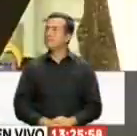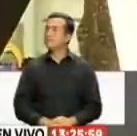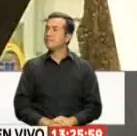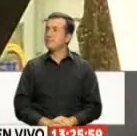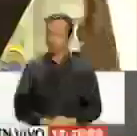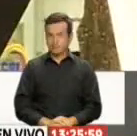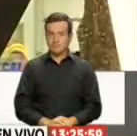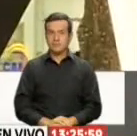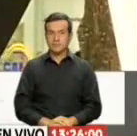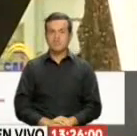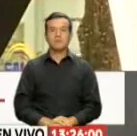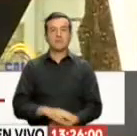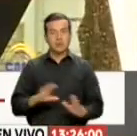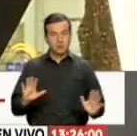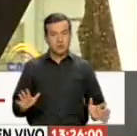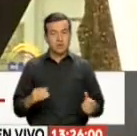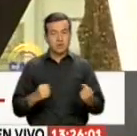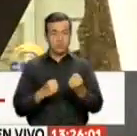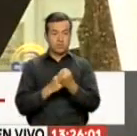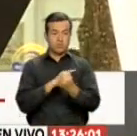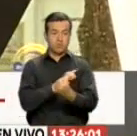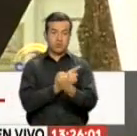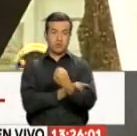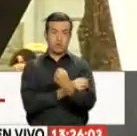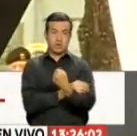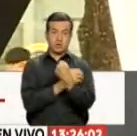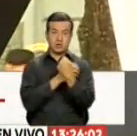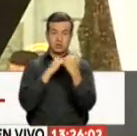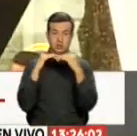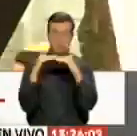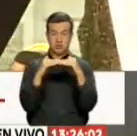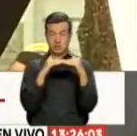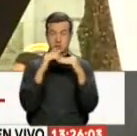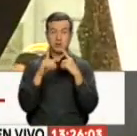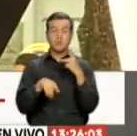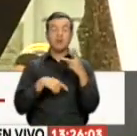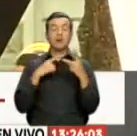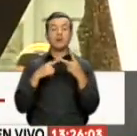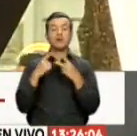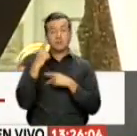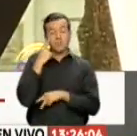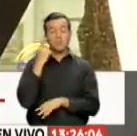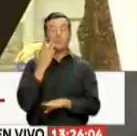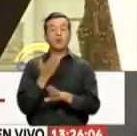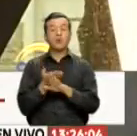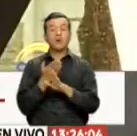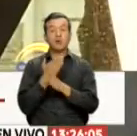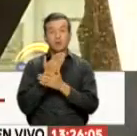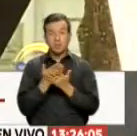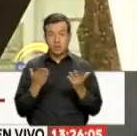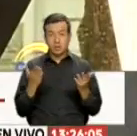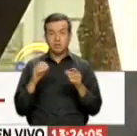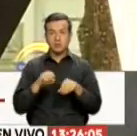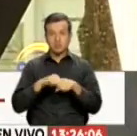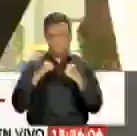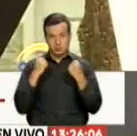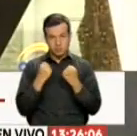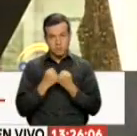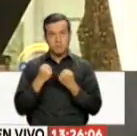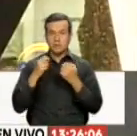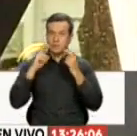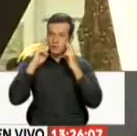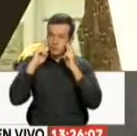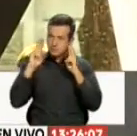No solo fortalecemos Con esto Nuestro sistema democrático Sino que además Demostramos Que somos una sociedad Que se